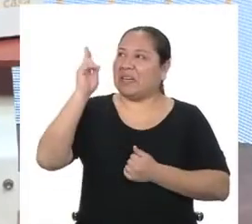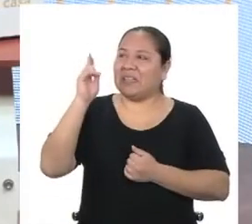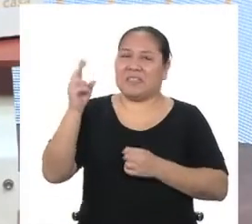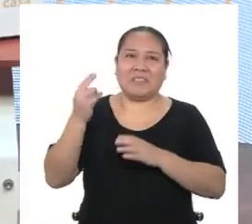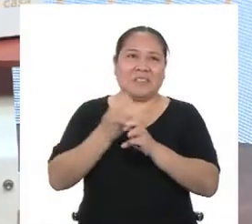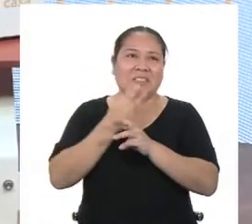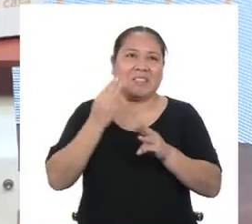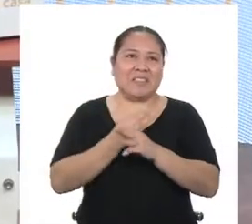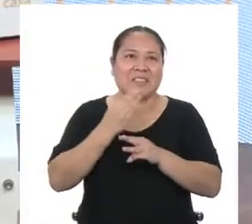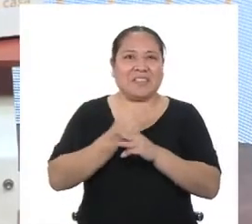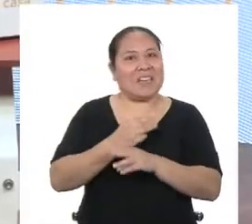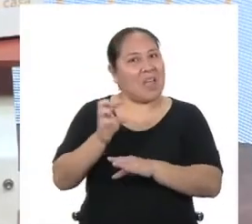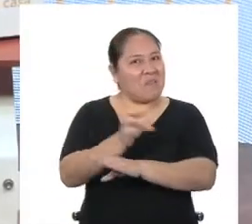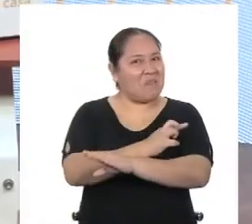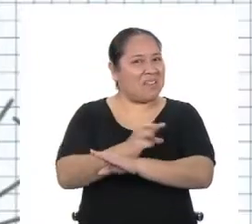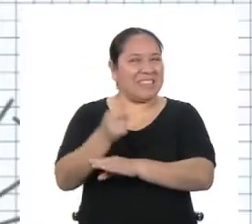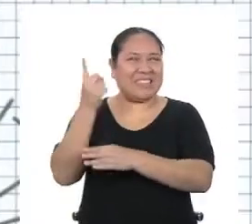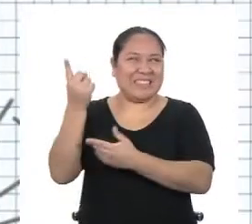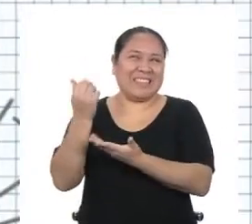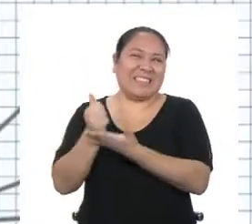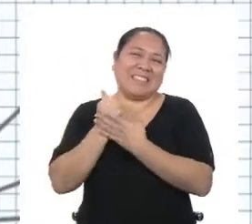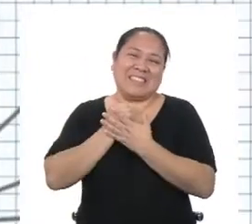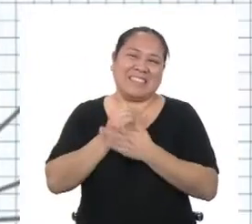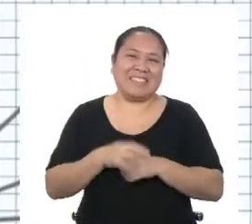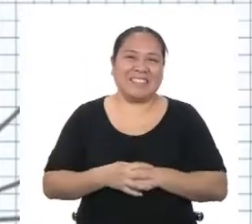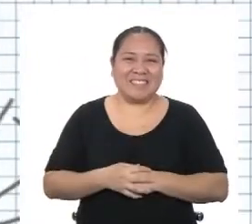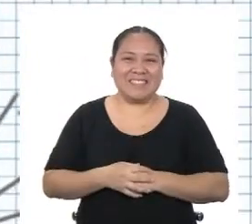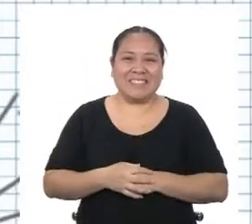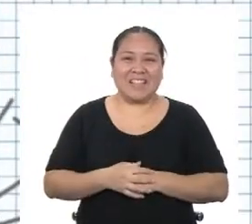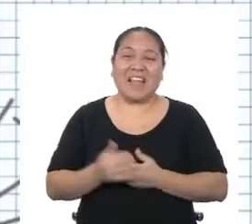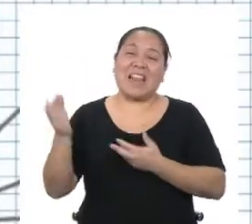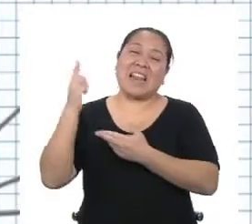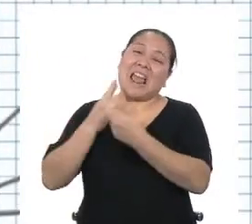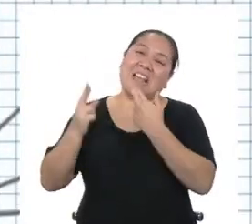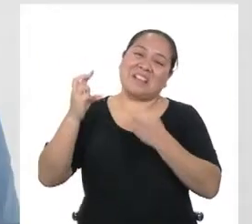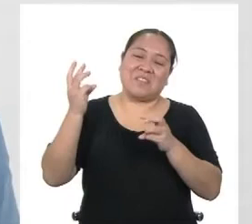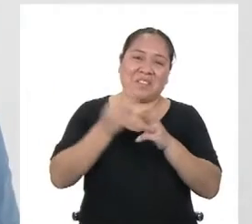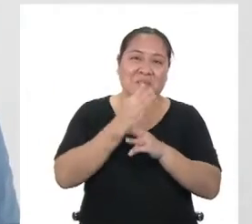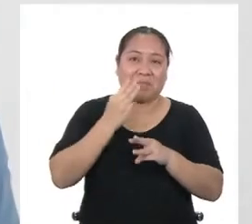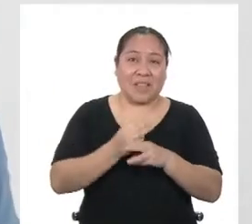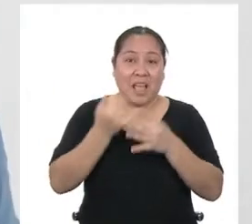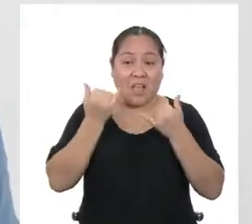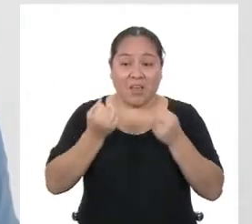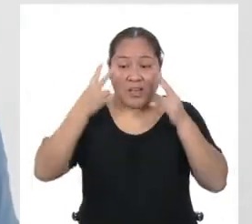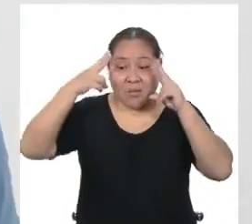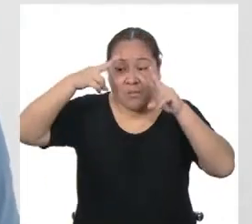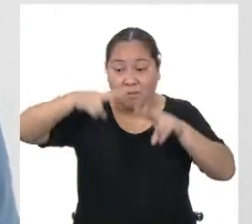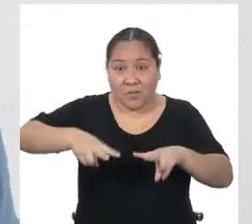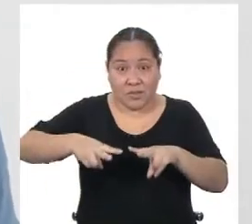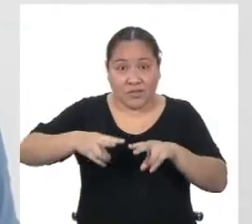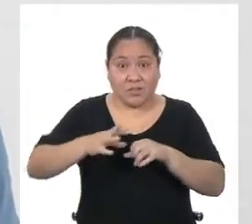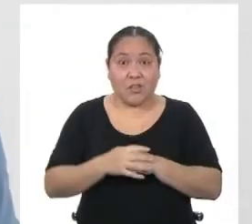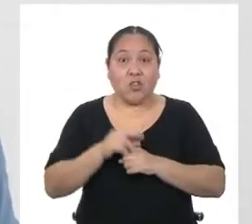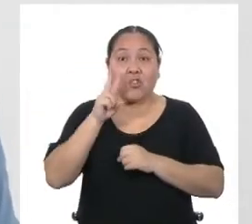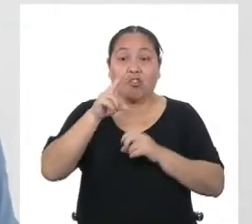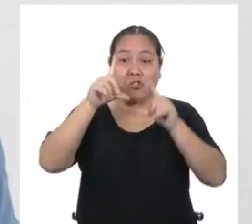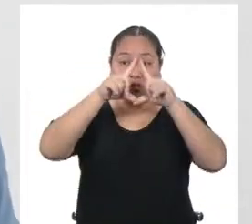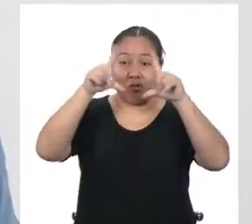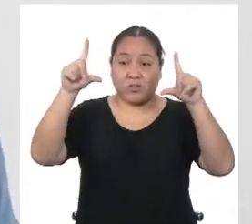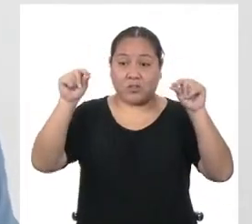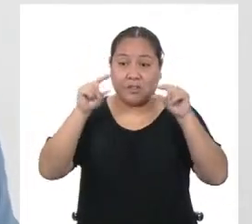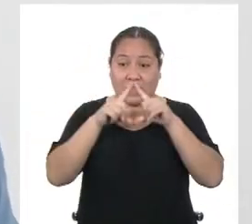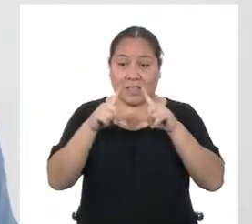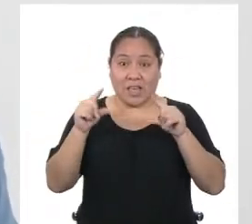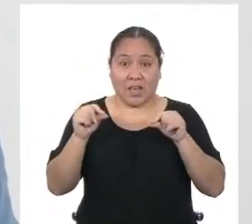y poesía. Suena bien, ¿eh? Volvamos a las mates. Ahora que hemos identificado los dos rectángulos,